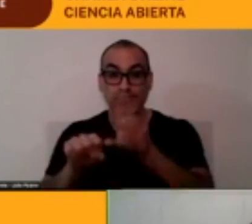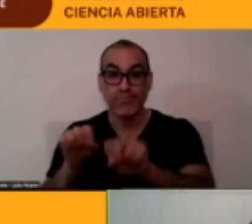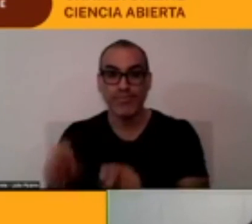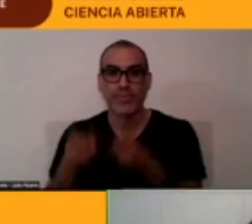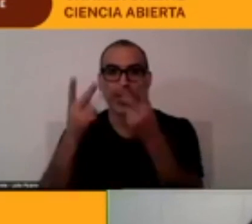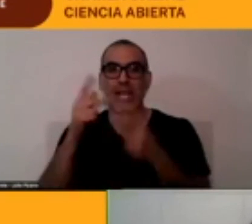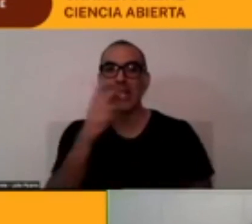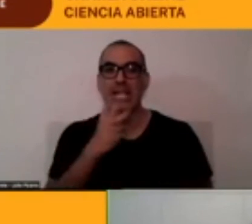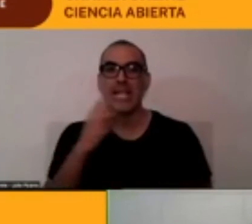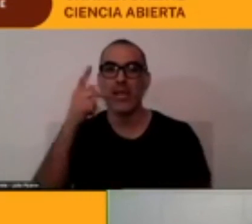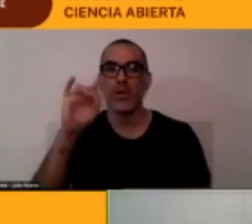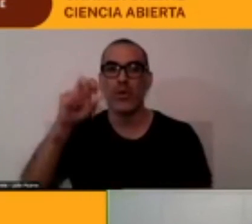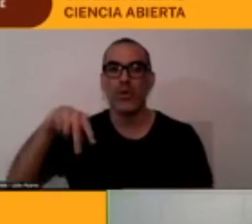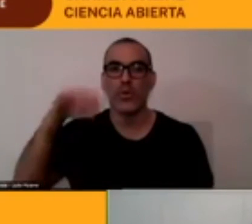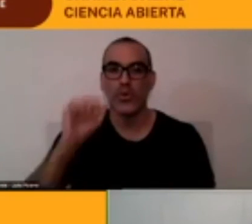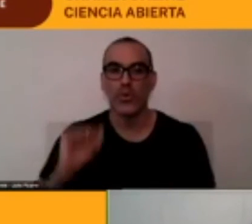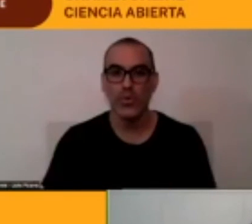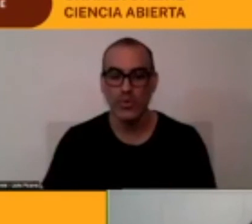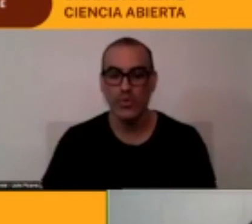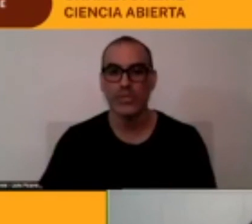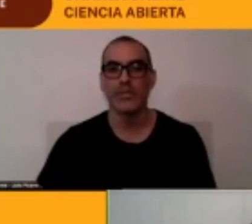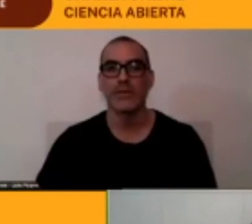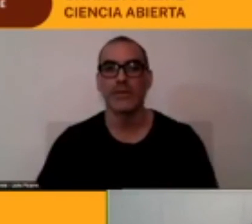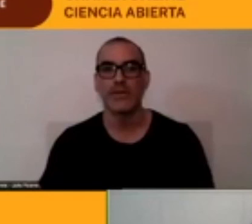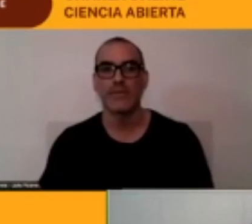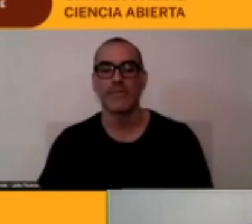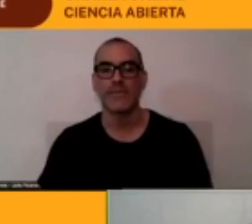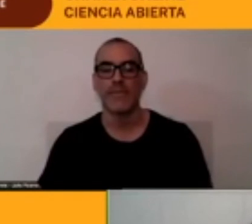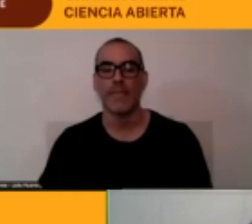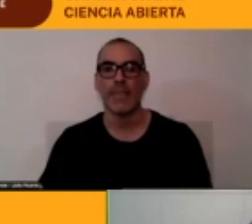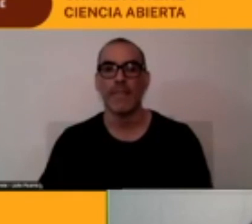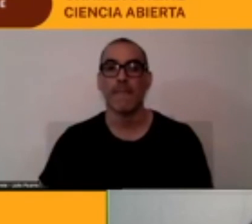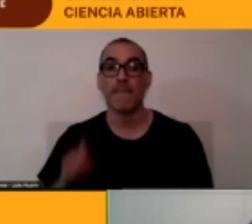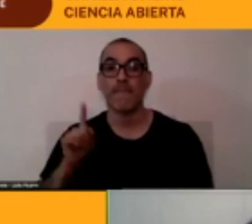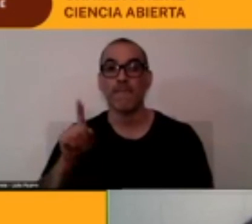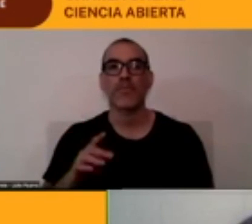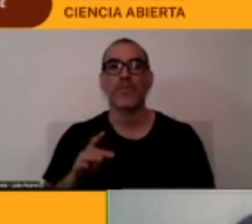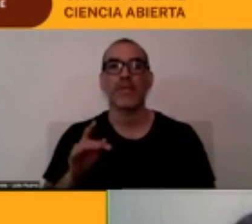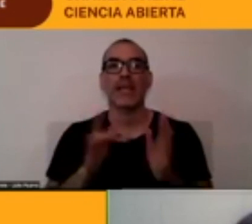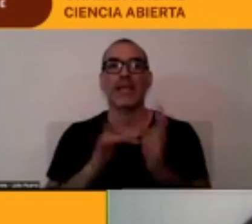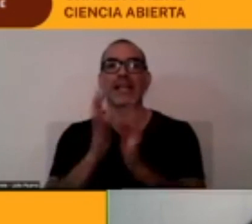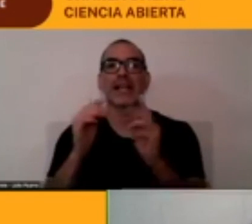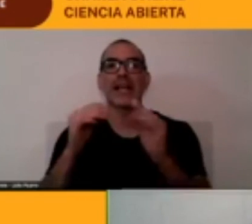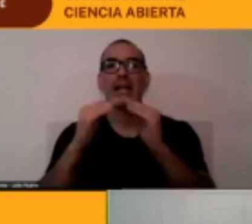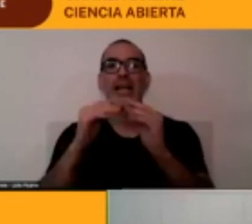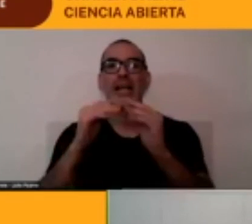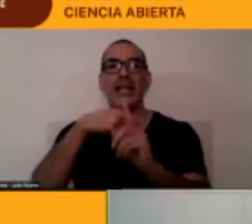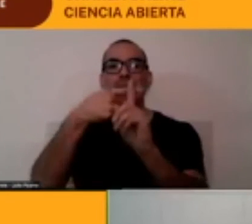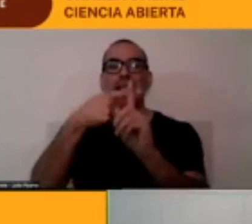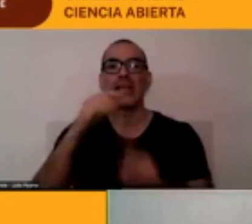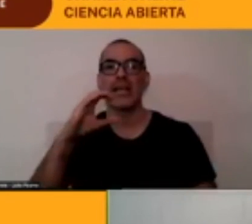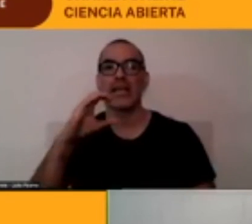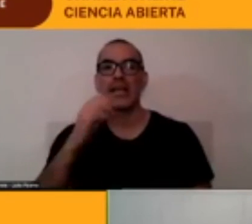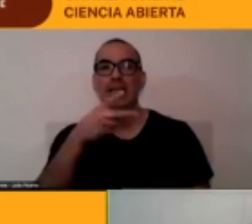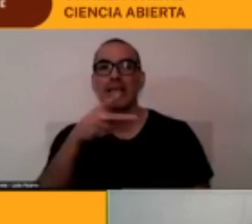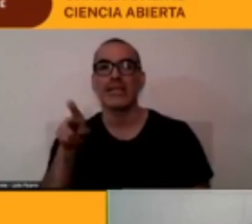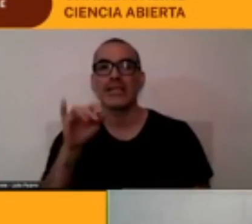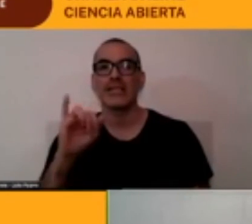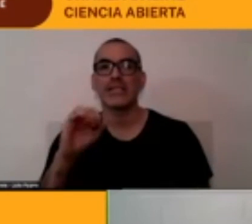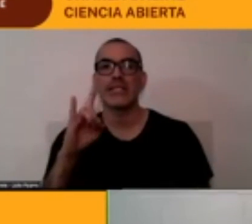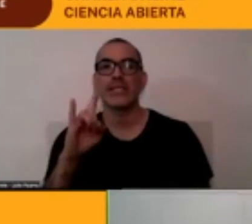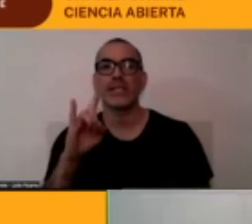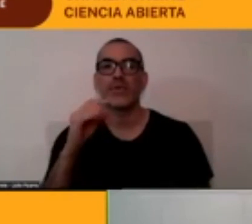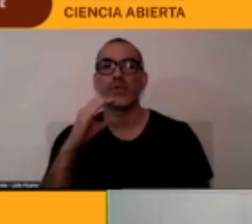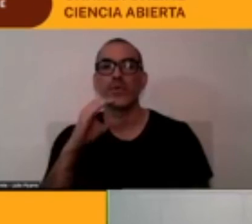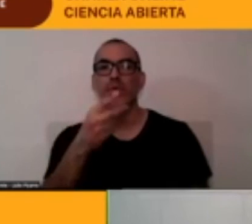la iglesia de Chiu Chiu y que estamos en proceso yo sigo rescatando el